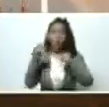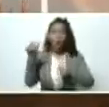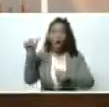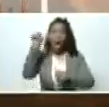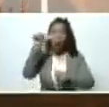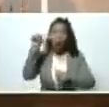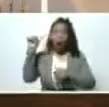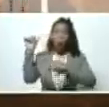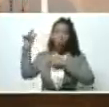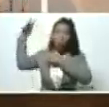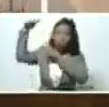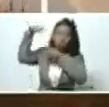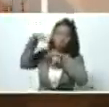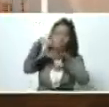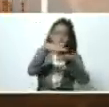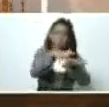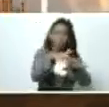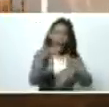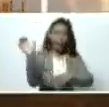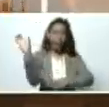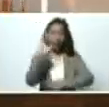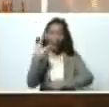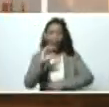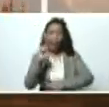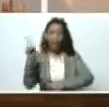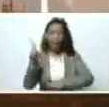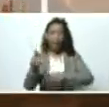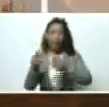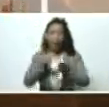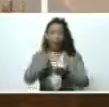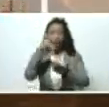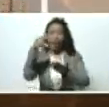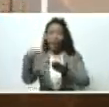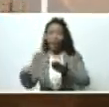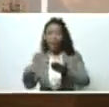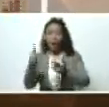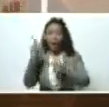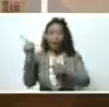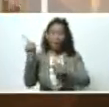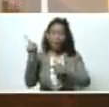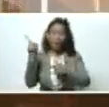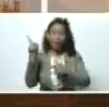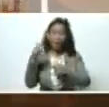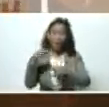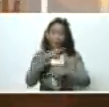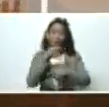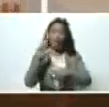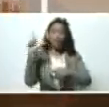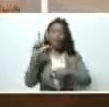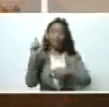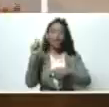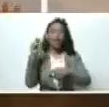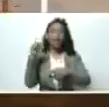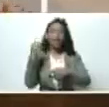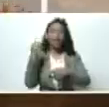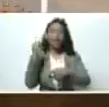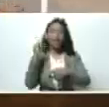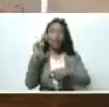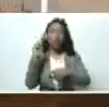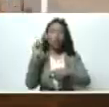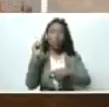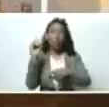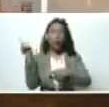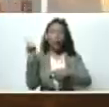que atraviesa la Gran Caracas, desemboca, cae en el llanito. Entonces, bueno, ahí hay que hacer un dragado